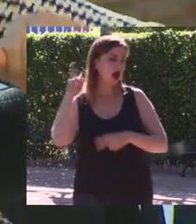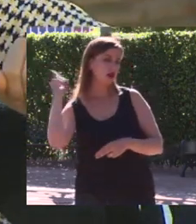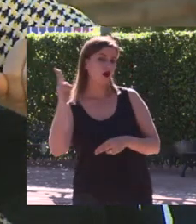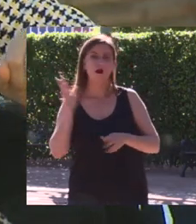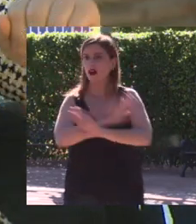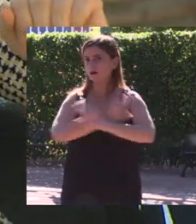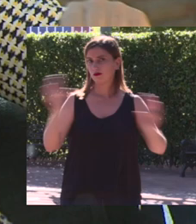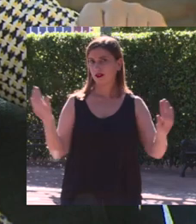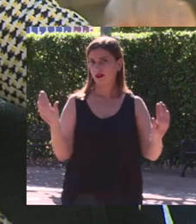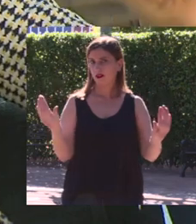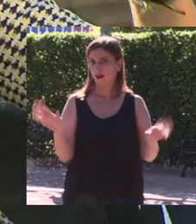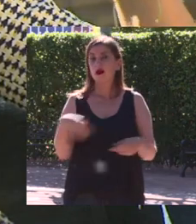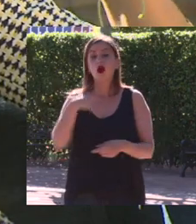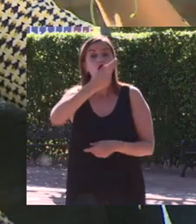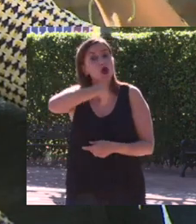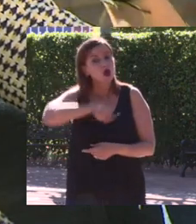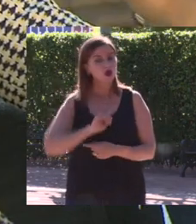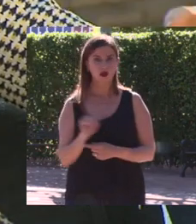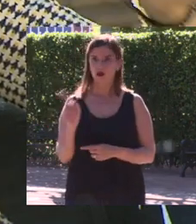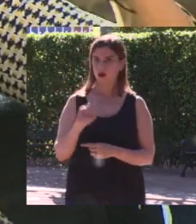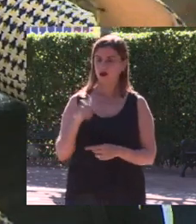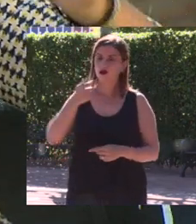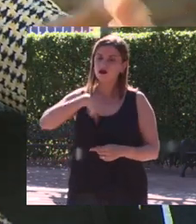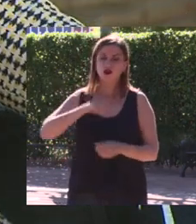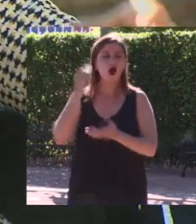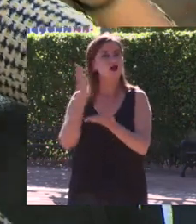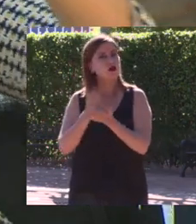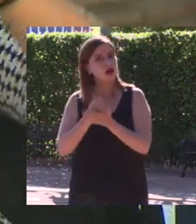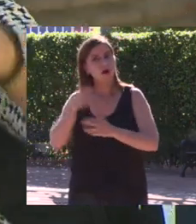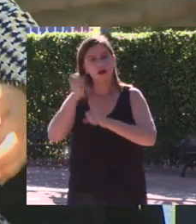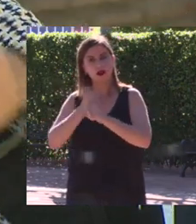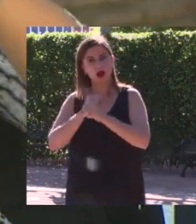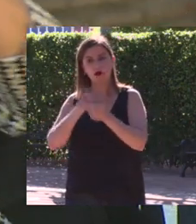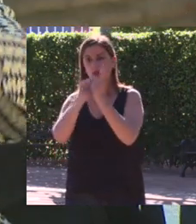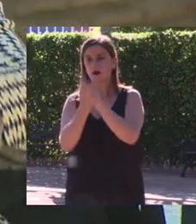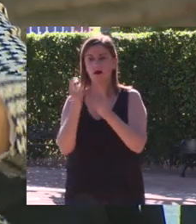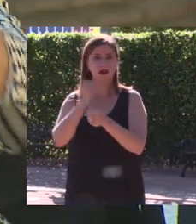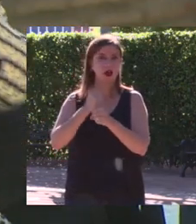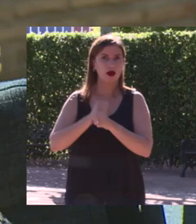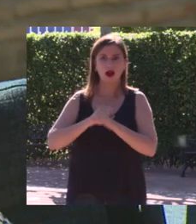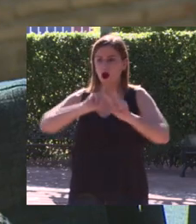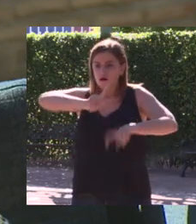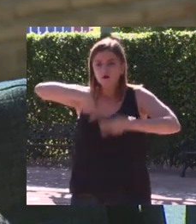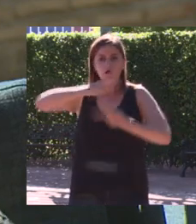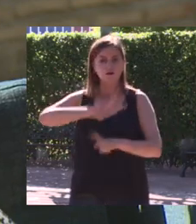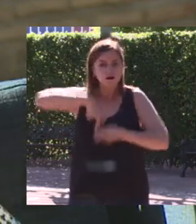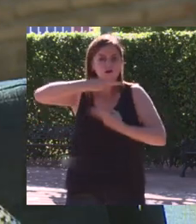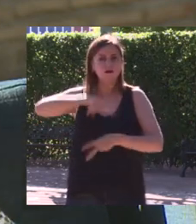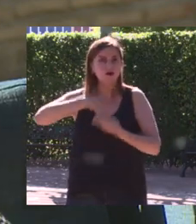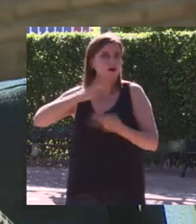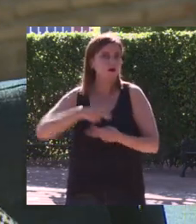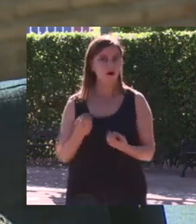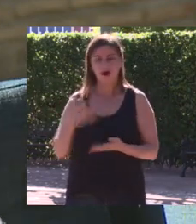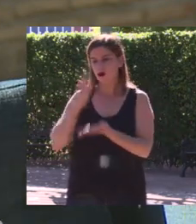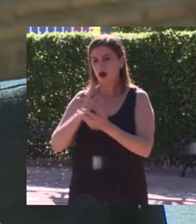ya está nosotros estudiamos trabajamos cambiamos de trabajo nos reinventamos nos volvemos a reinventar